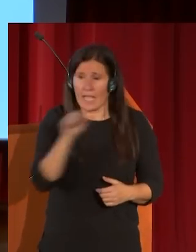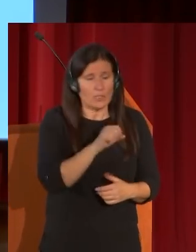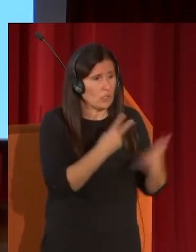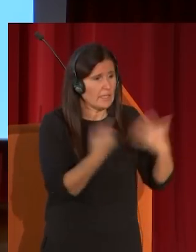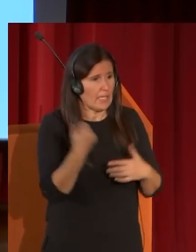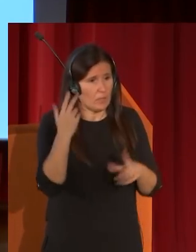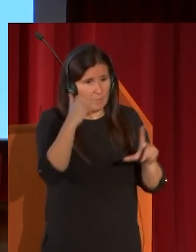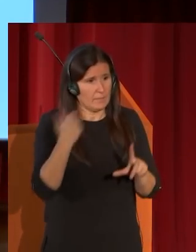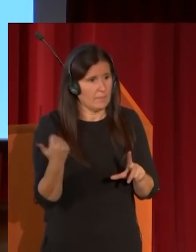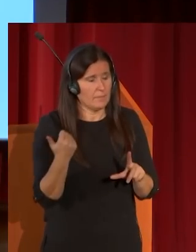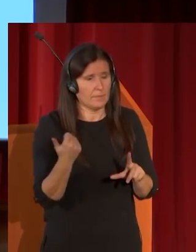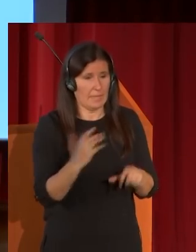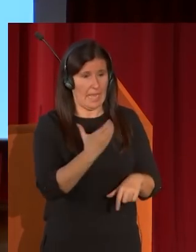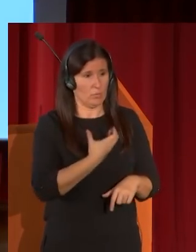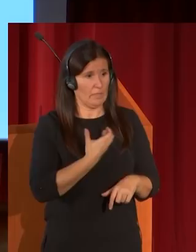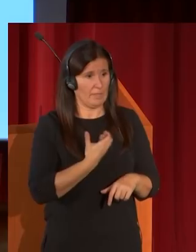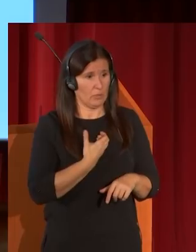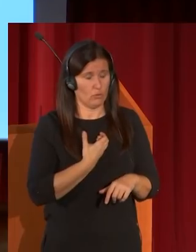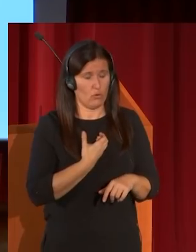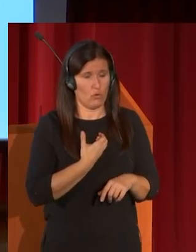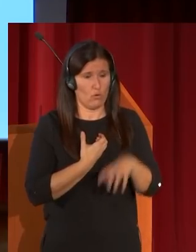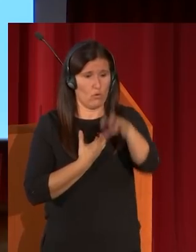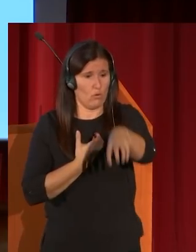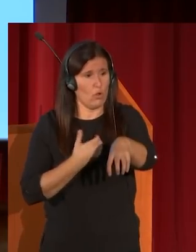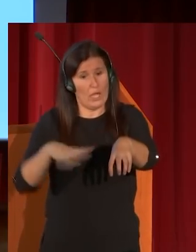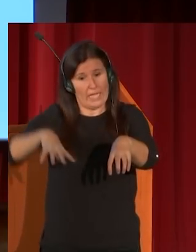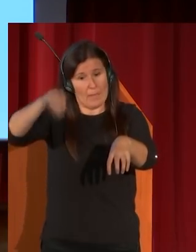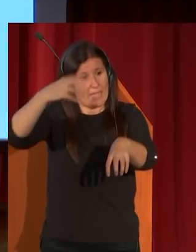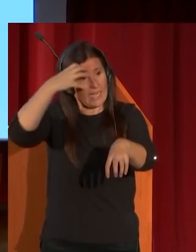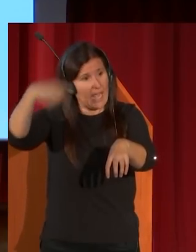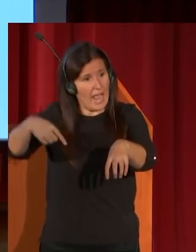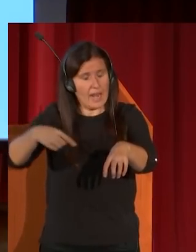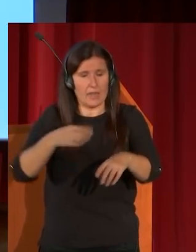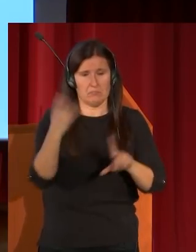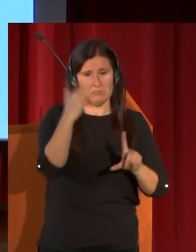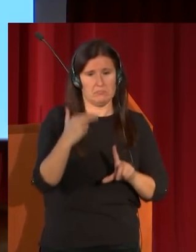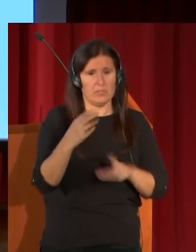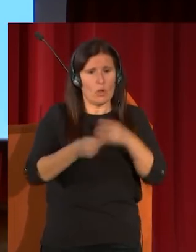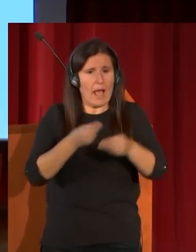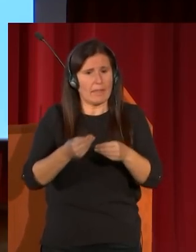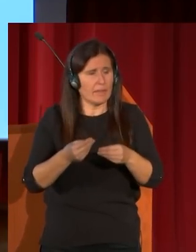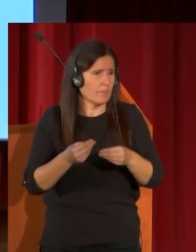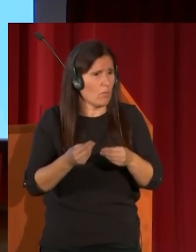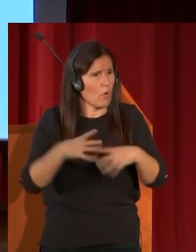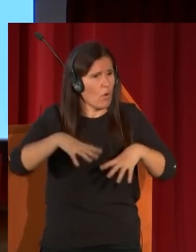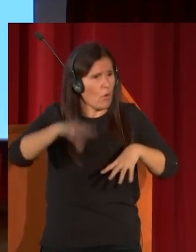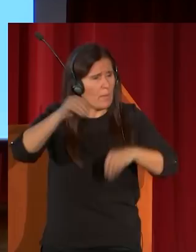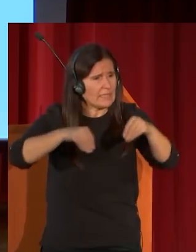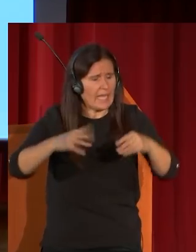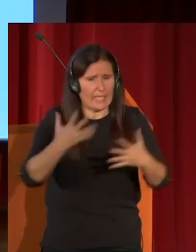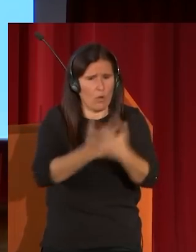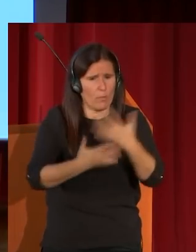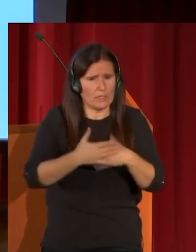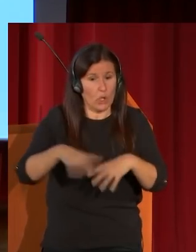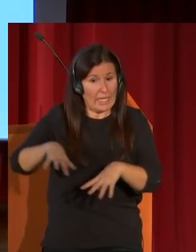pinta delante del ayuntamiento junto a la capilla real pero hace un paisaje compuesto puesto que elimina la capilla